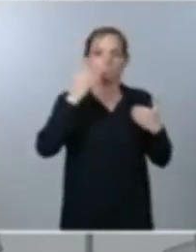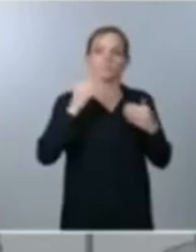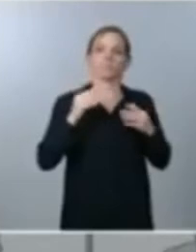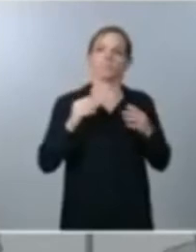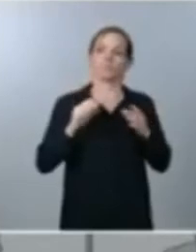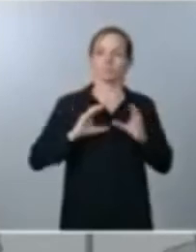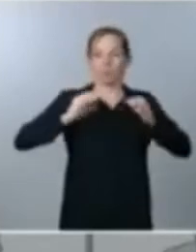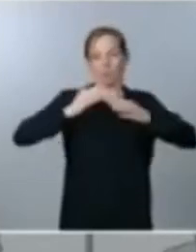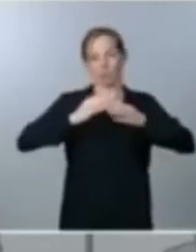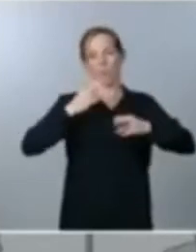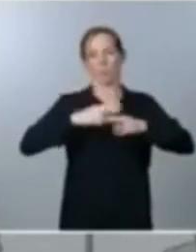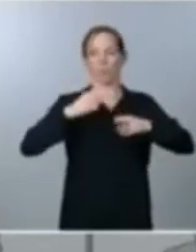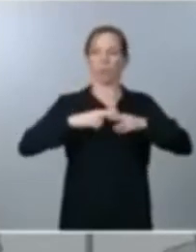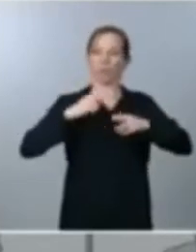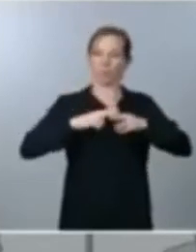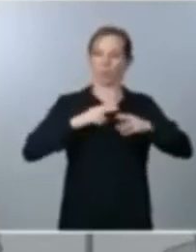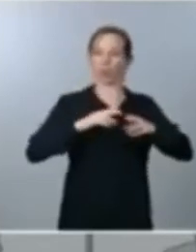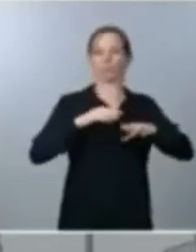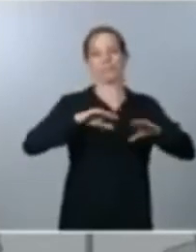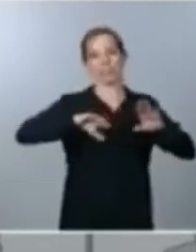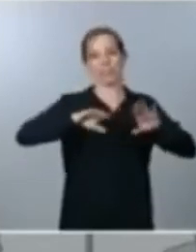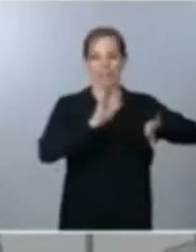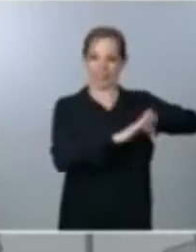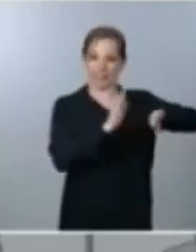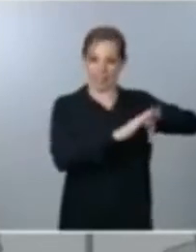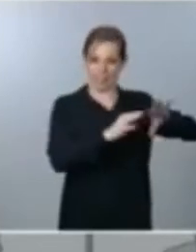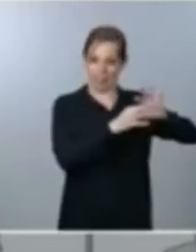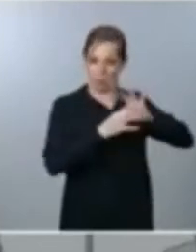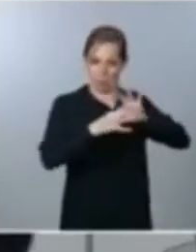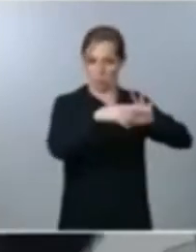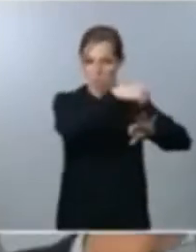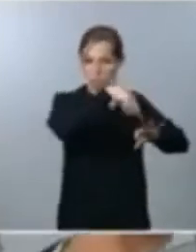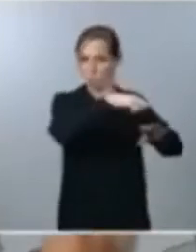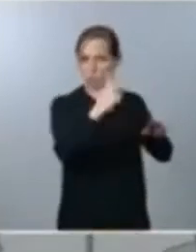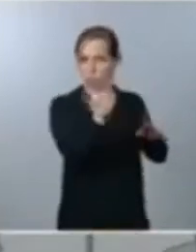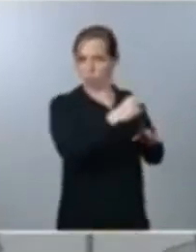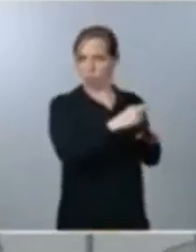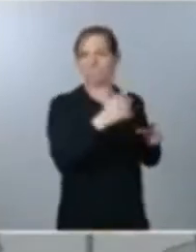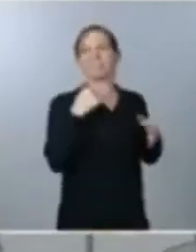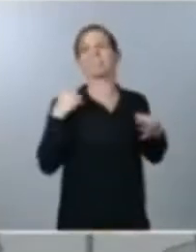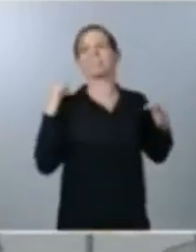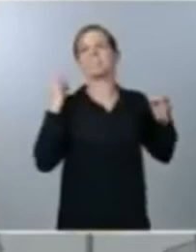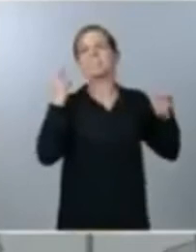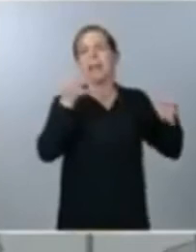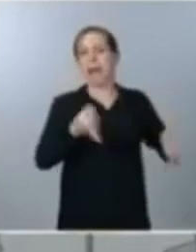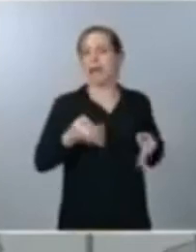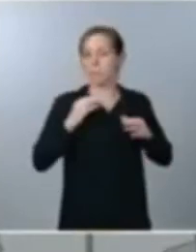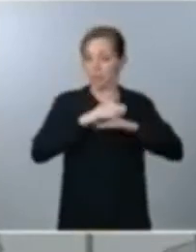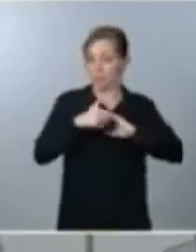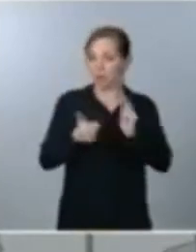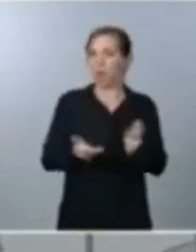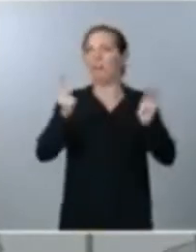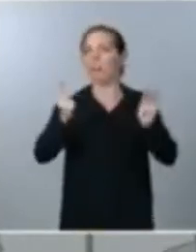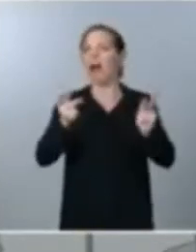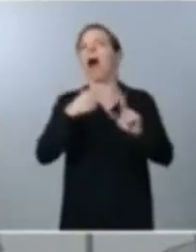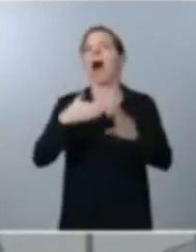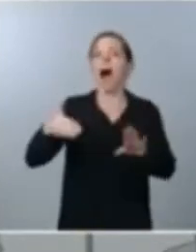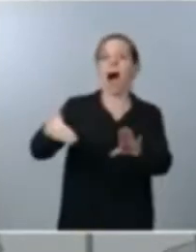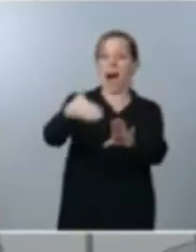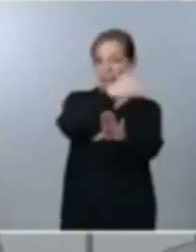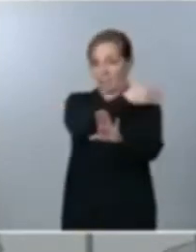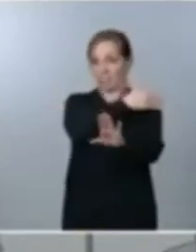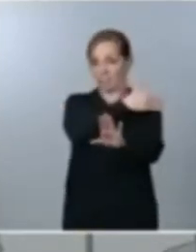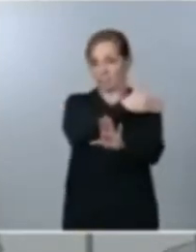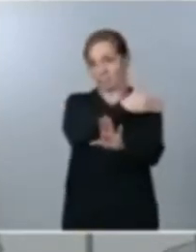fuerzas políticas de izquierdas que ha sido inédita a lo largo de la historia no de nuestra democracia sino hasta incluso antes de en fin de la